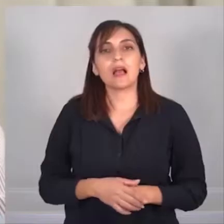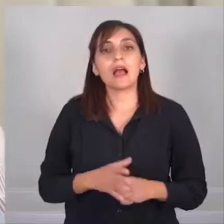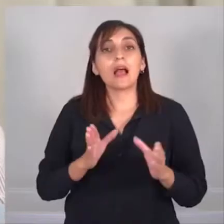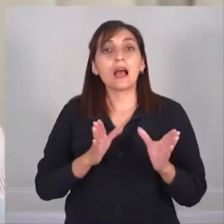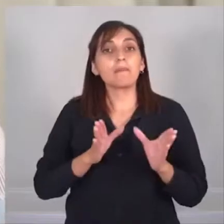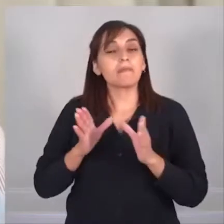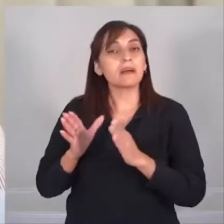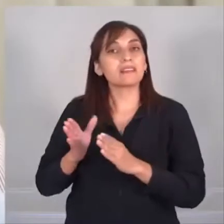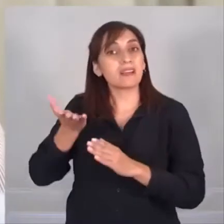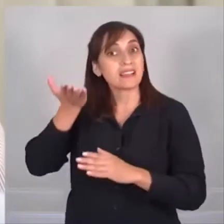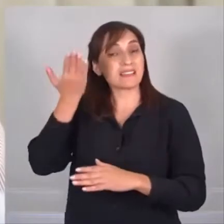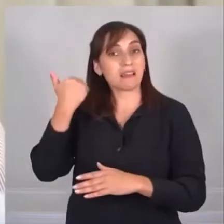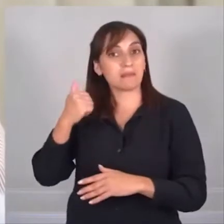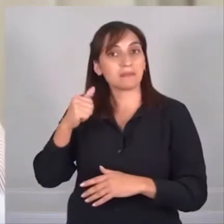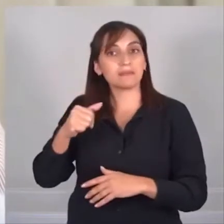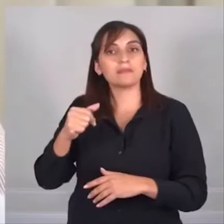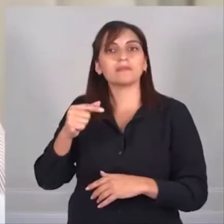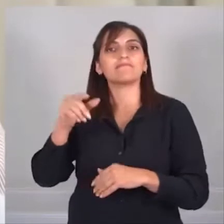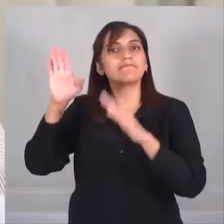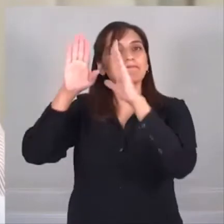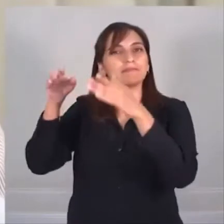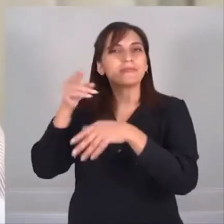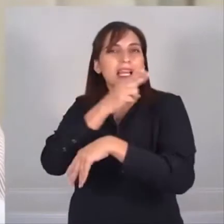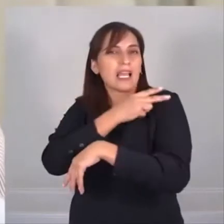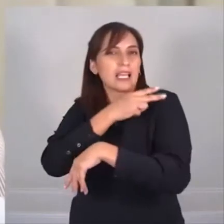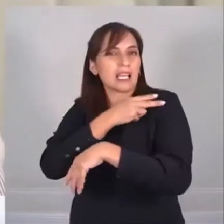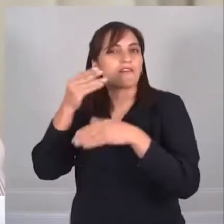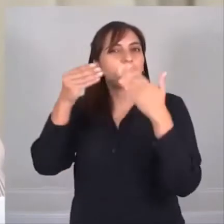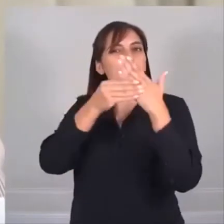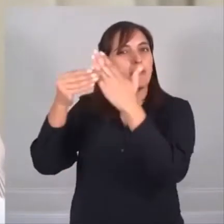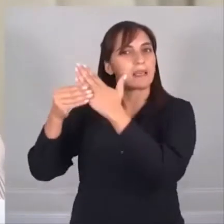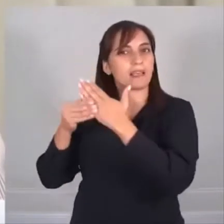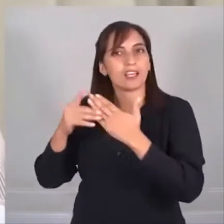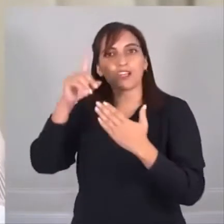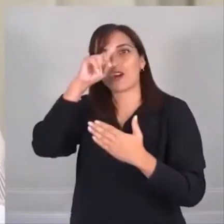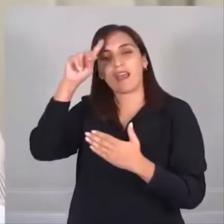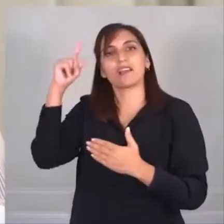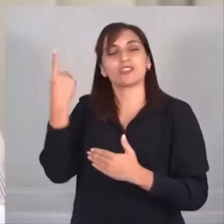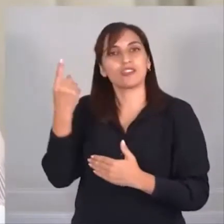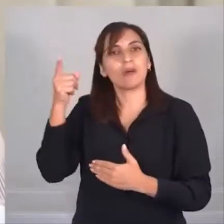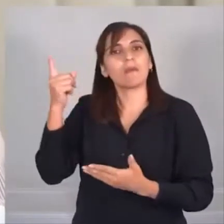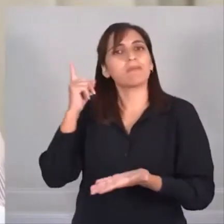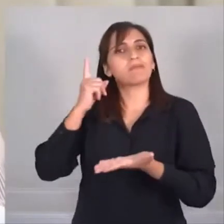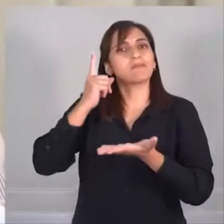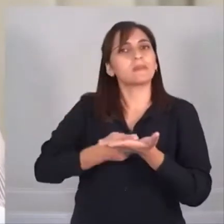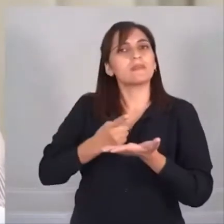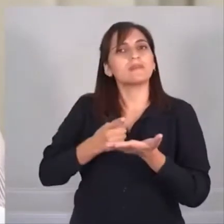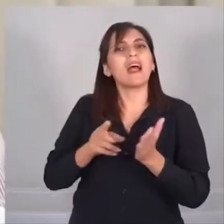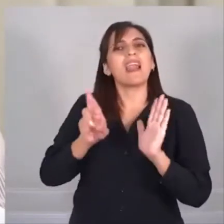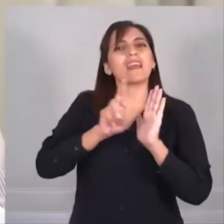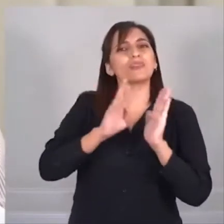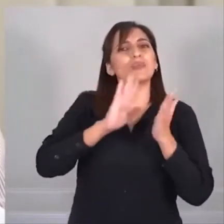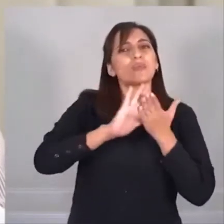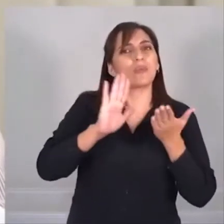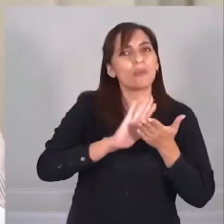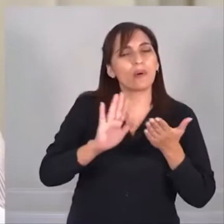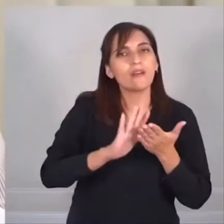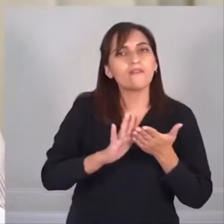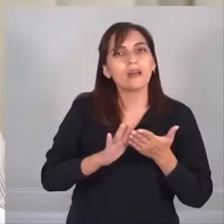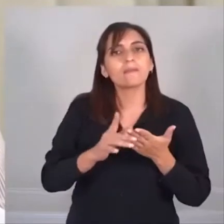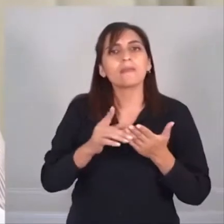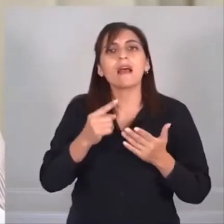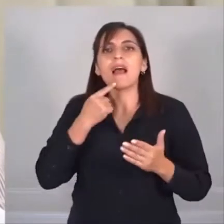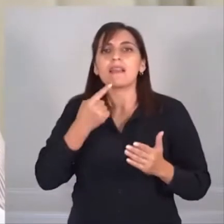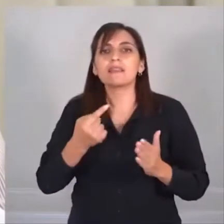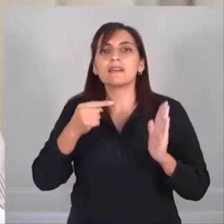El día de ayer, el Jefe de Gabinete de Ministros de la Nación dictó una resolución en la que estableció